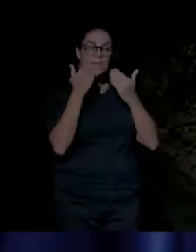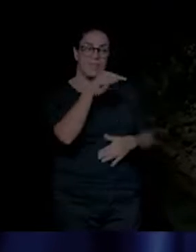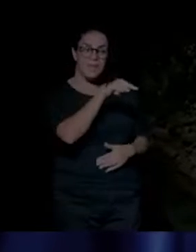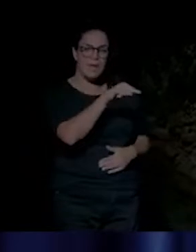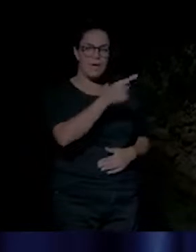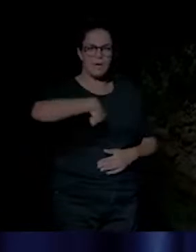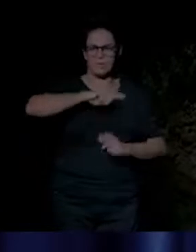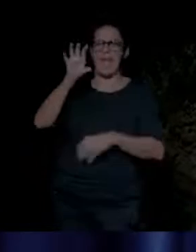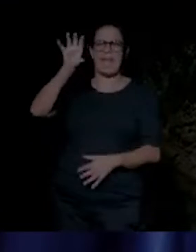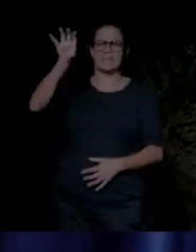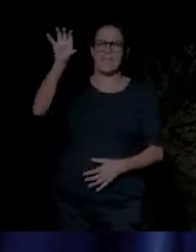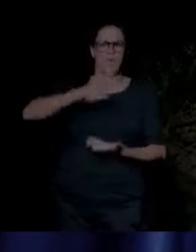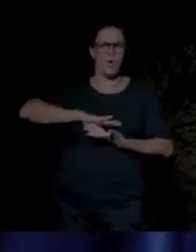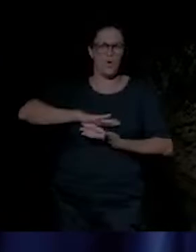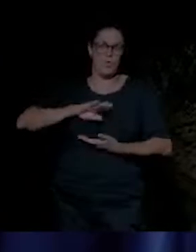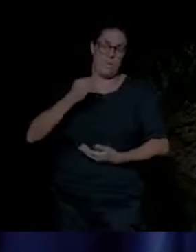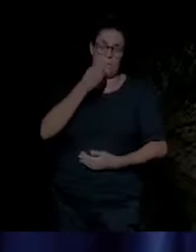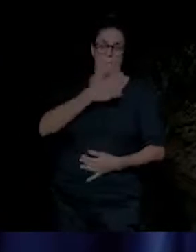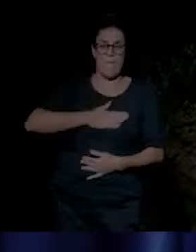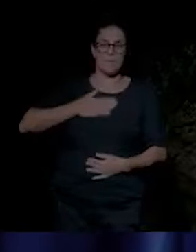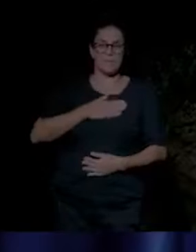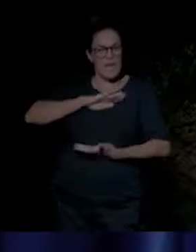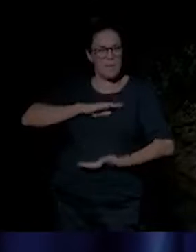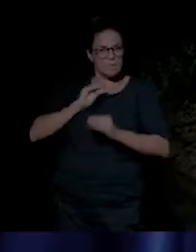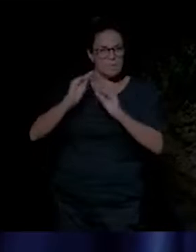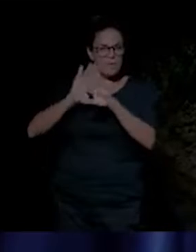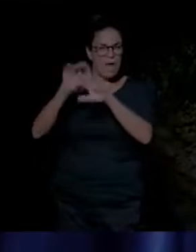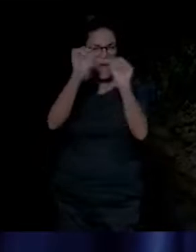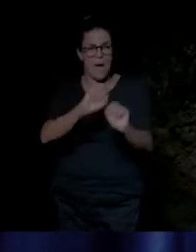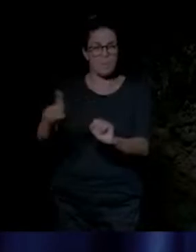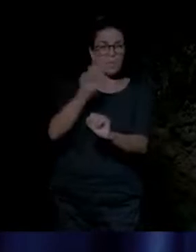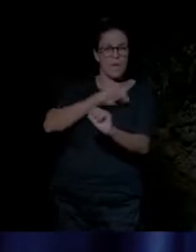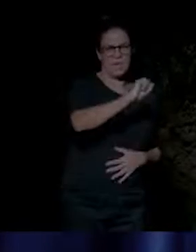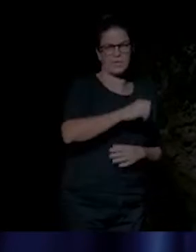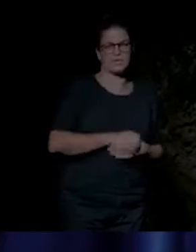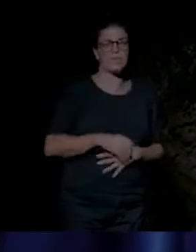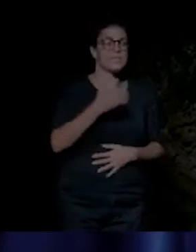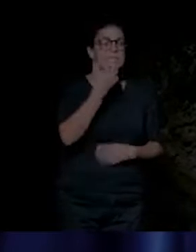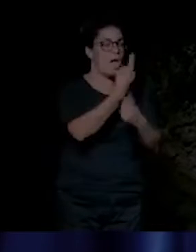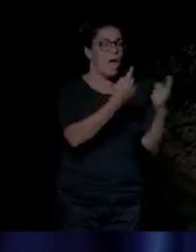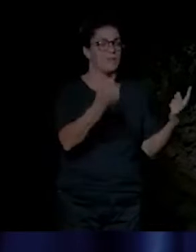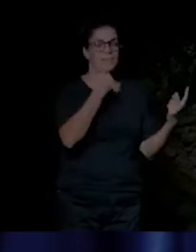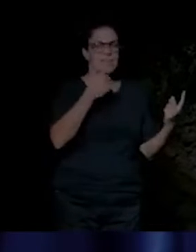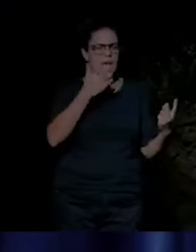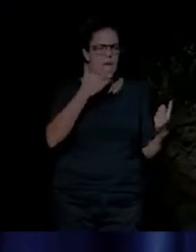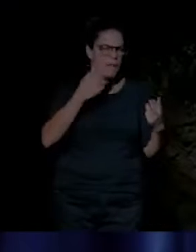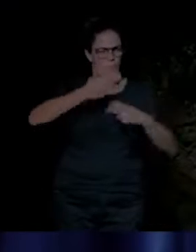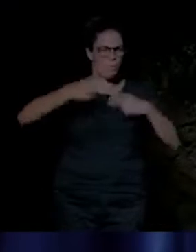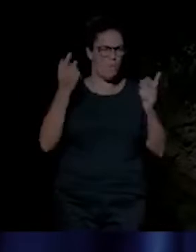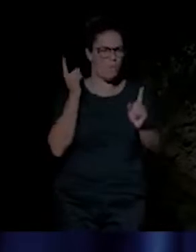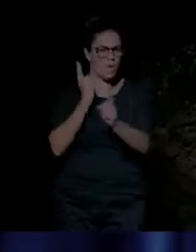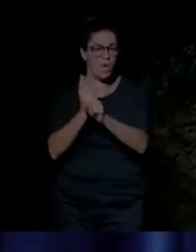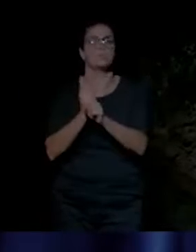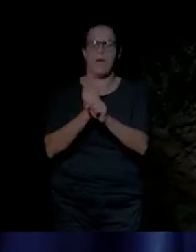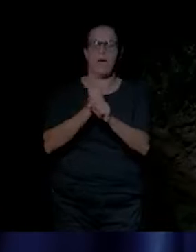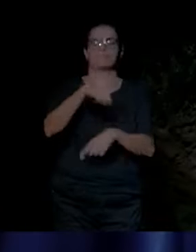tiene el Estado del Bienestar para protegernos en los momentos más difíciles. Recordemos que fue lo público